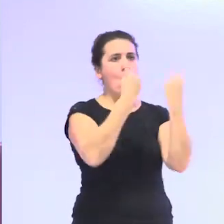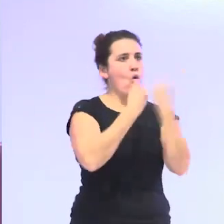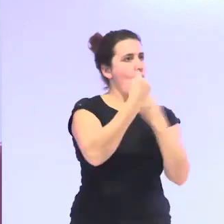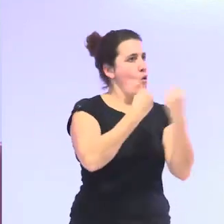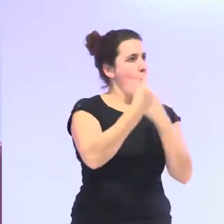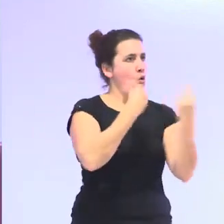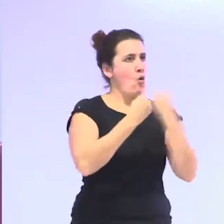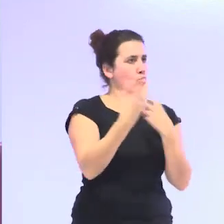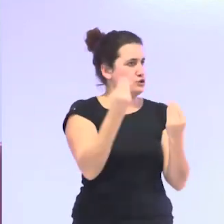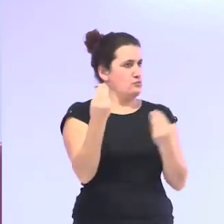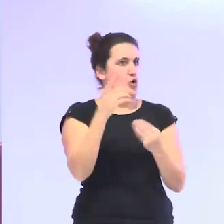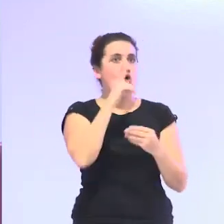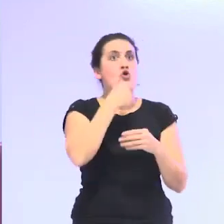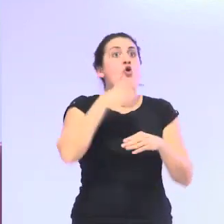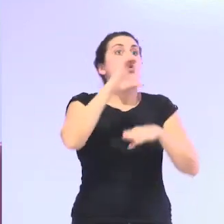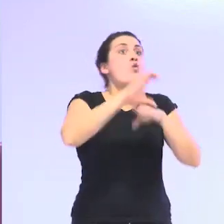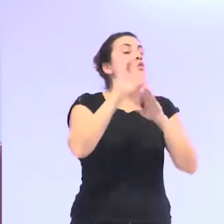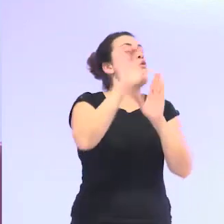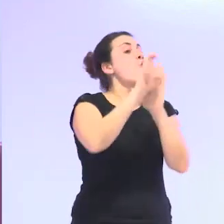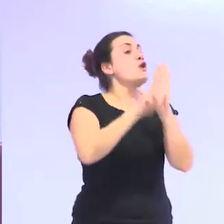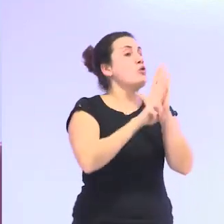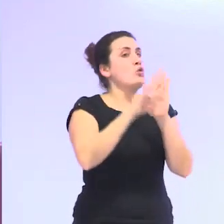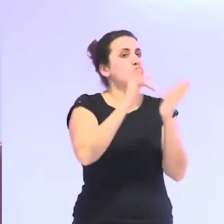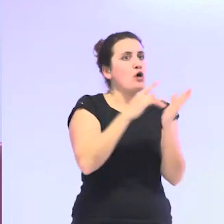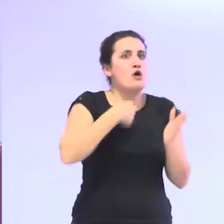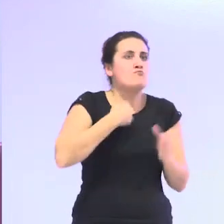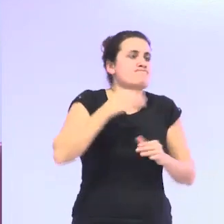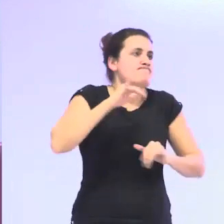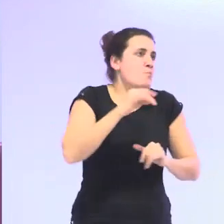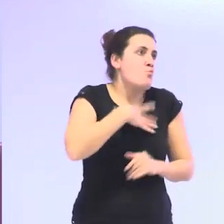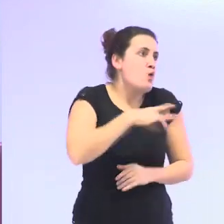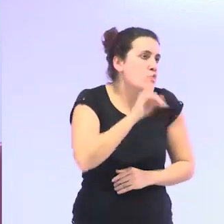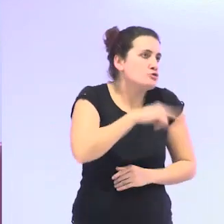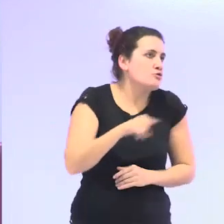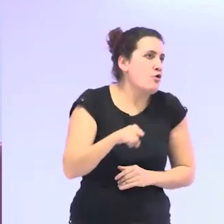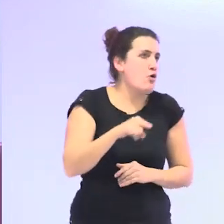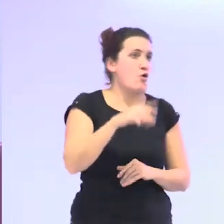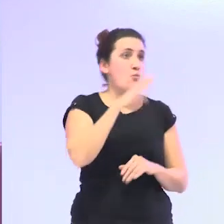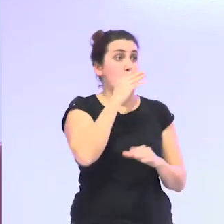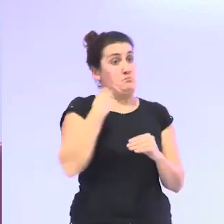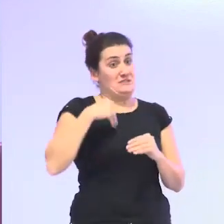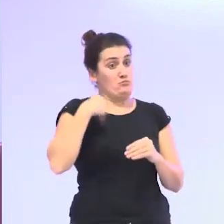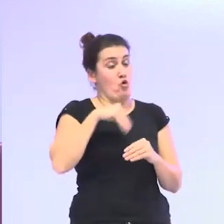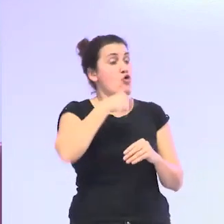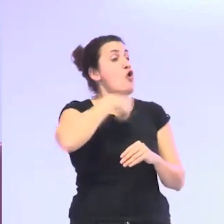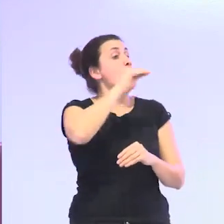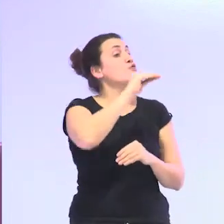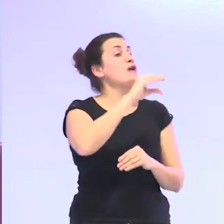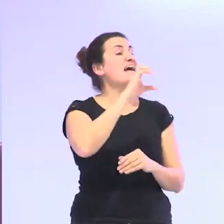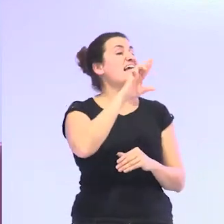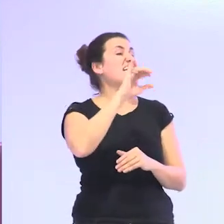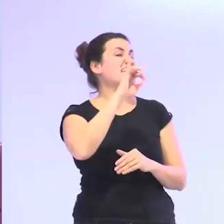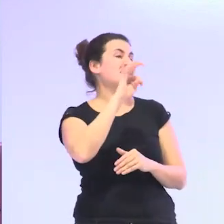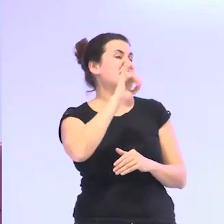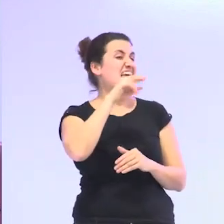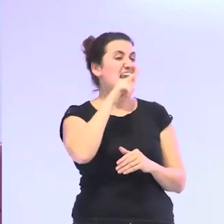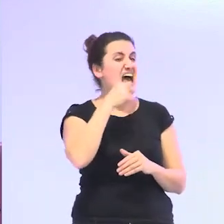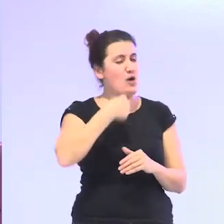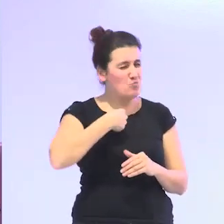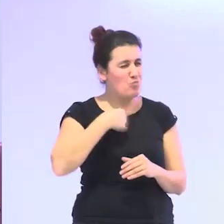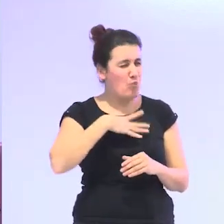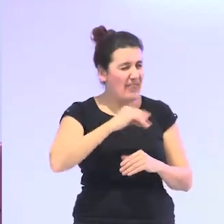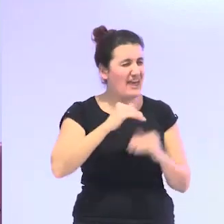donde estamos como decía Cristina Almeida que le preguntaron una vez si algún día viviríamos en una sociedad igualitaria y dijo sí